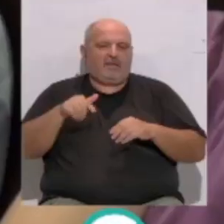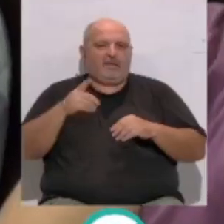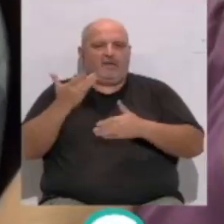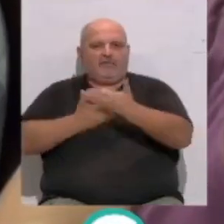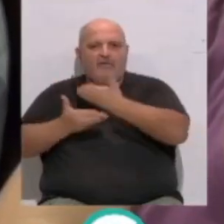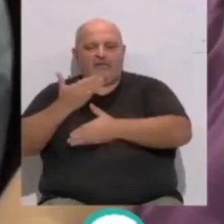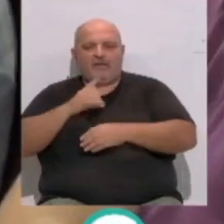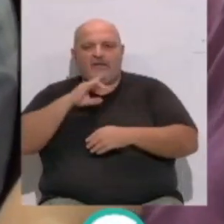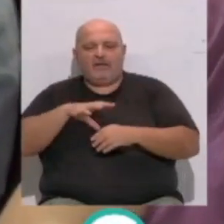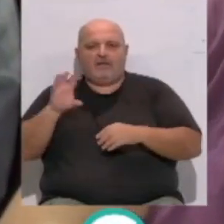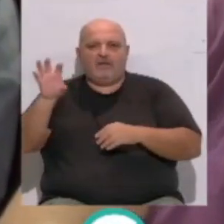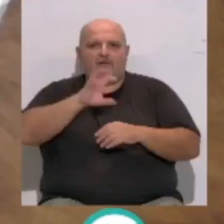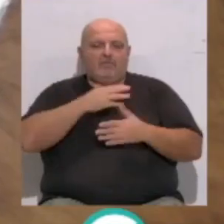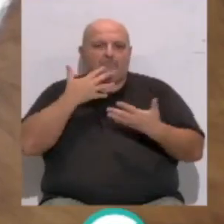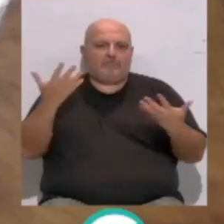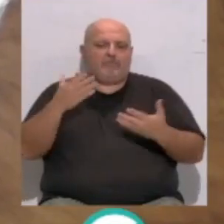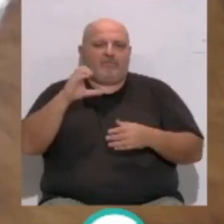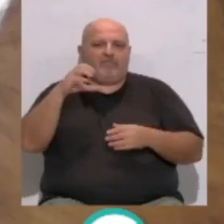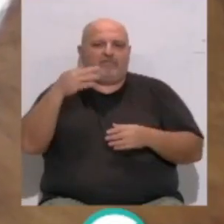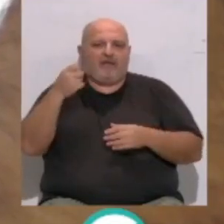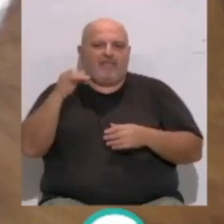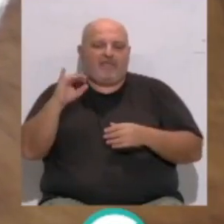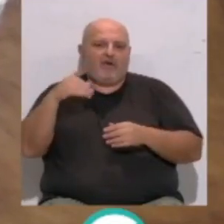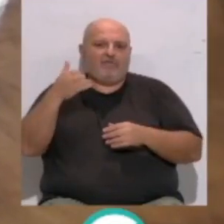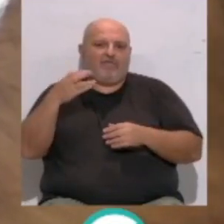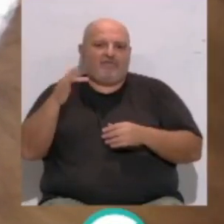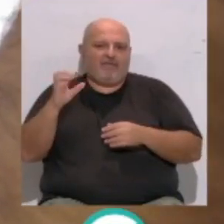colaboración de entidades como Fegad y Cocenfe.